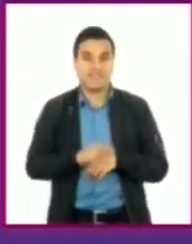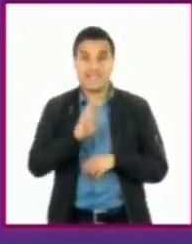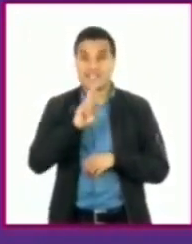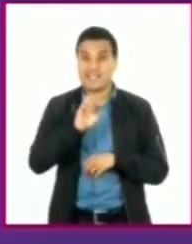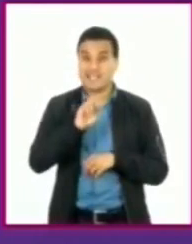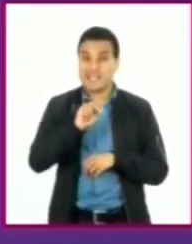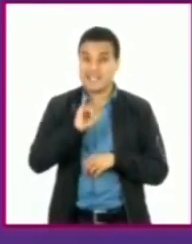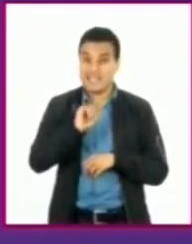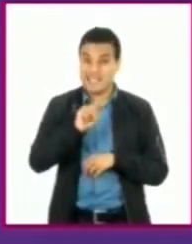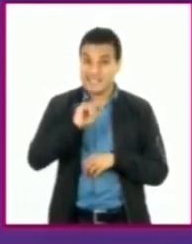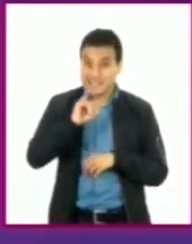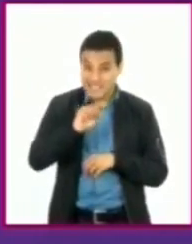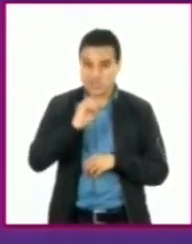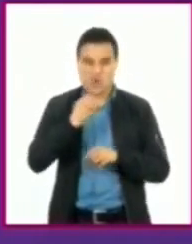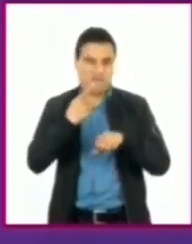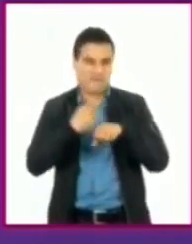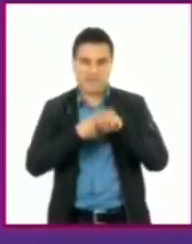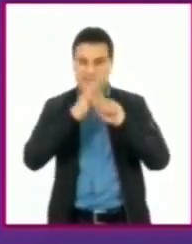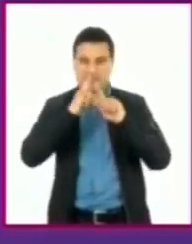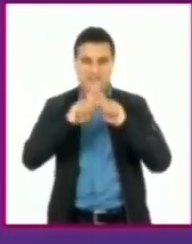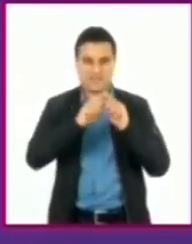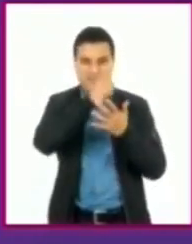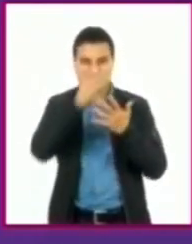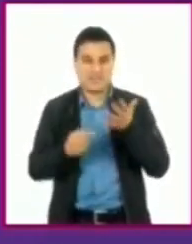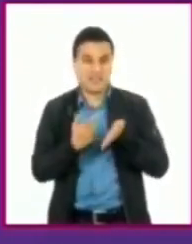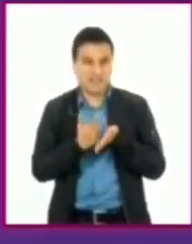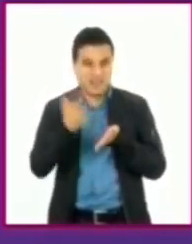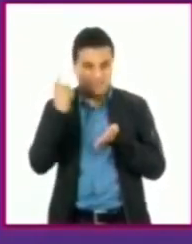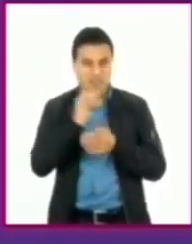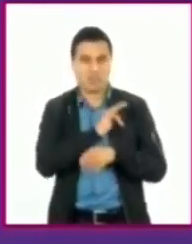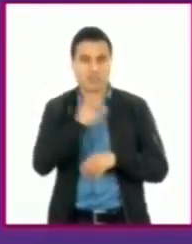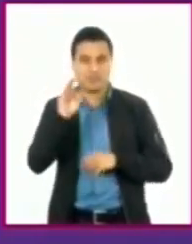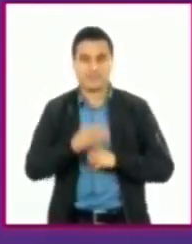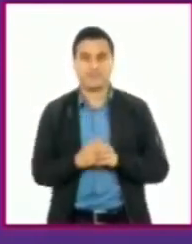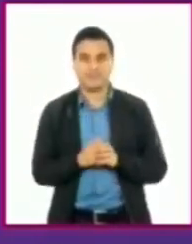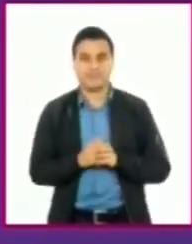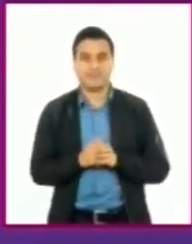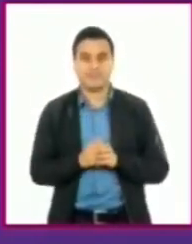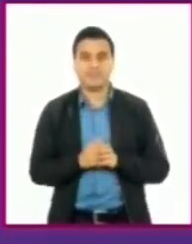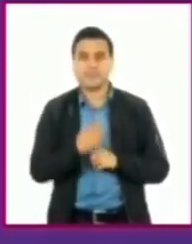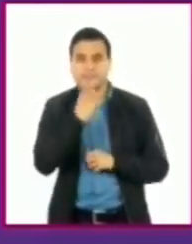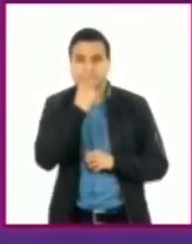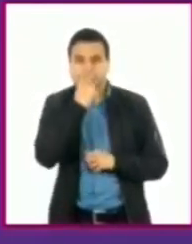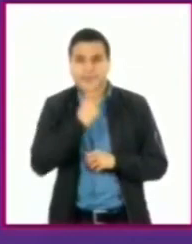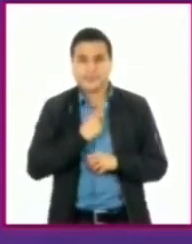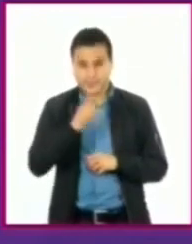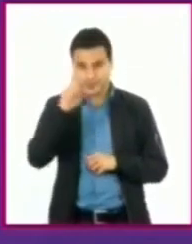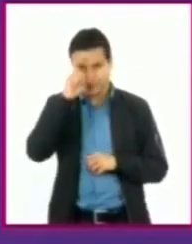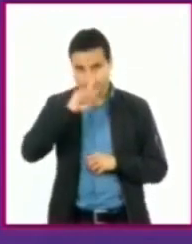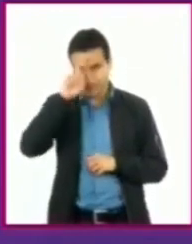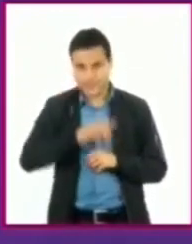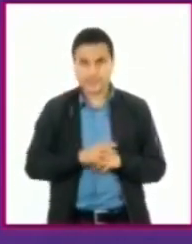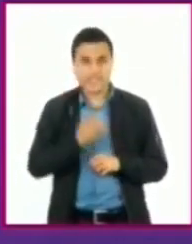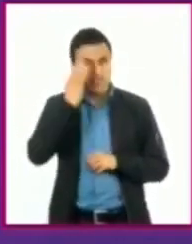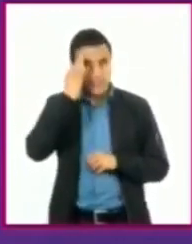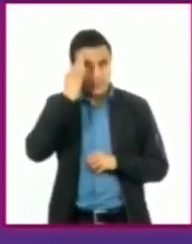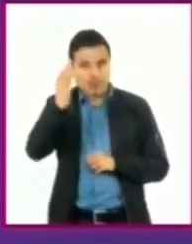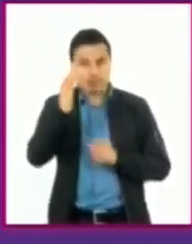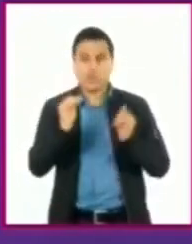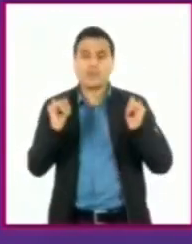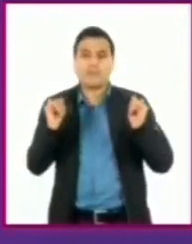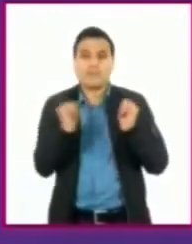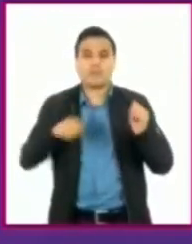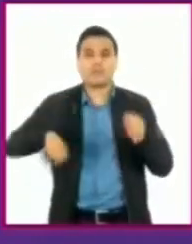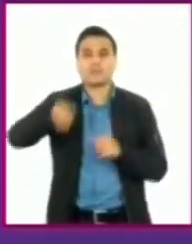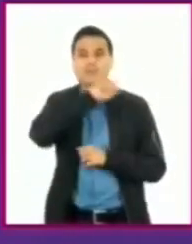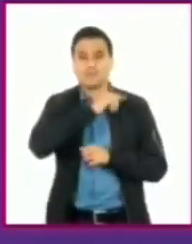rinocinusitis o incluso problemas ya más severos. Doctor, ¿recomendaciones en la época invernal para prevenirnos